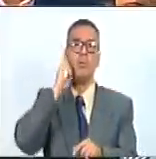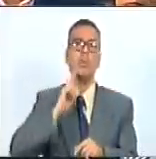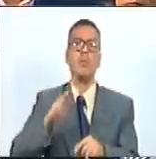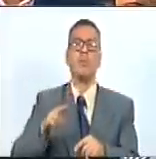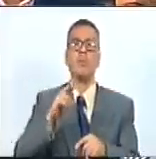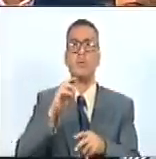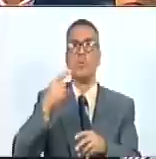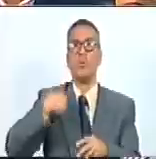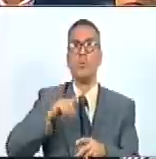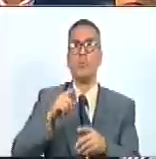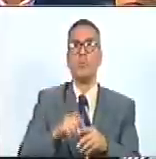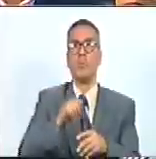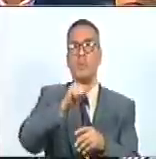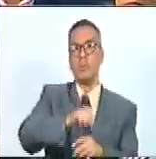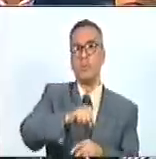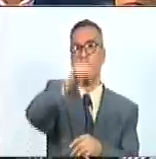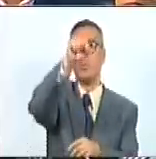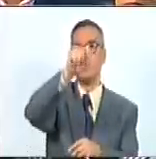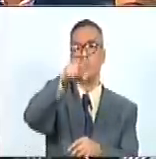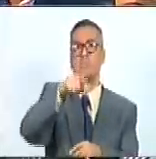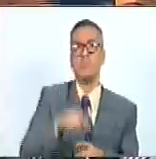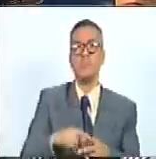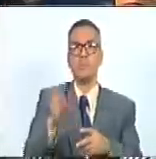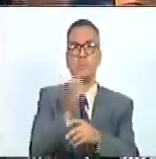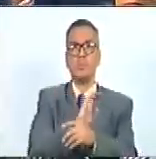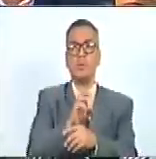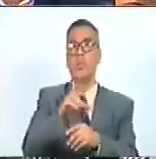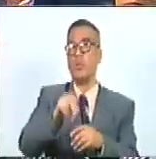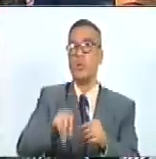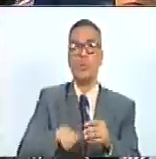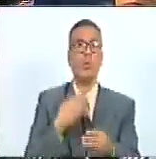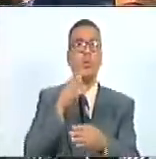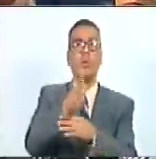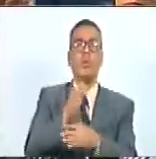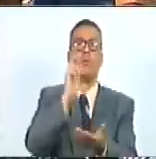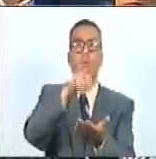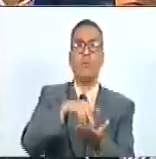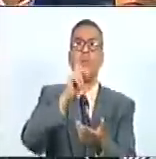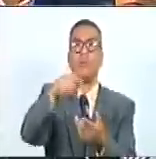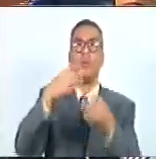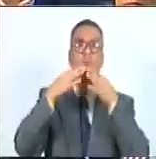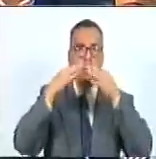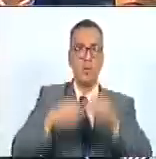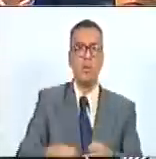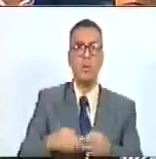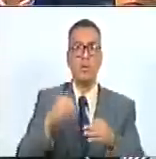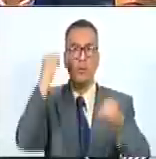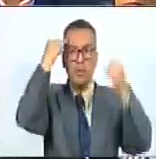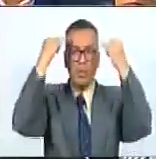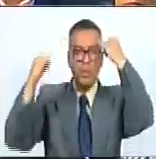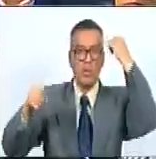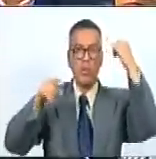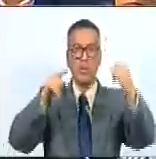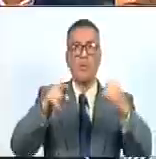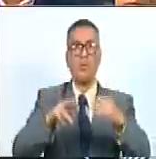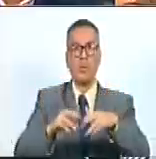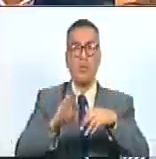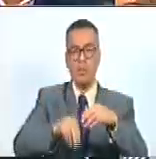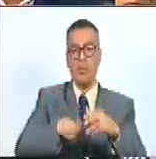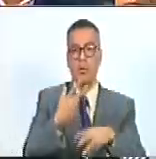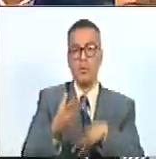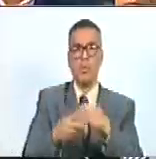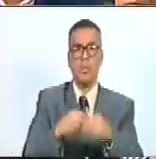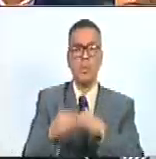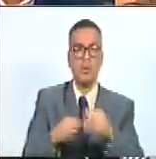encontraba en el norte de Quito no participó en la batalla pero también es cierto que su genio estratégico hizo posible